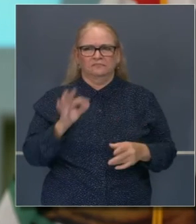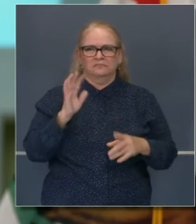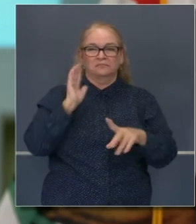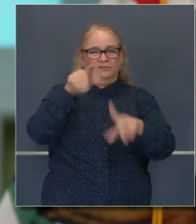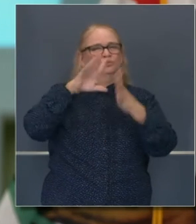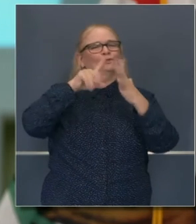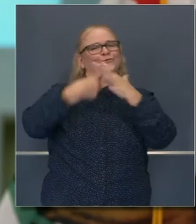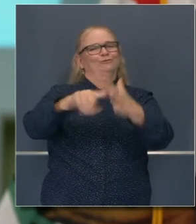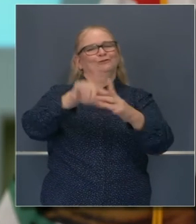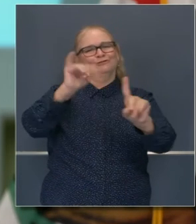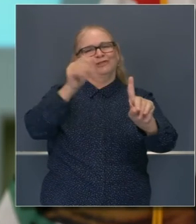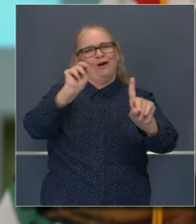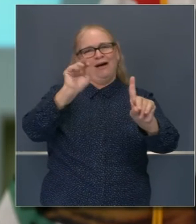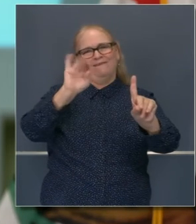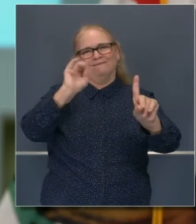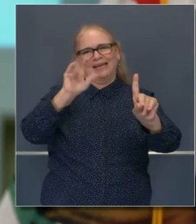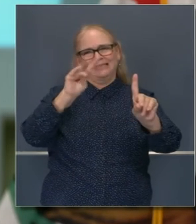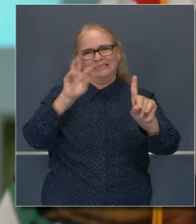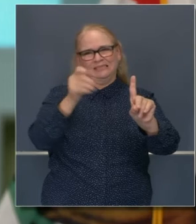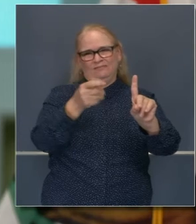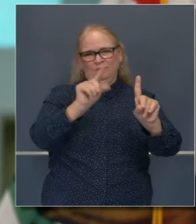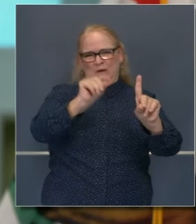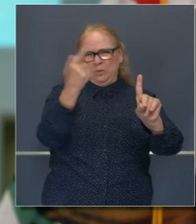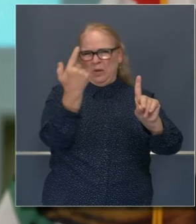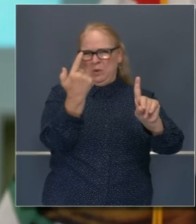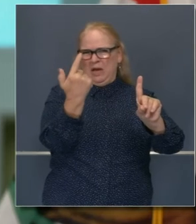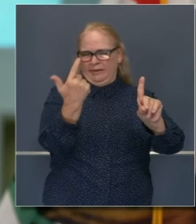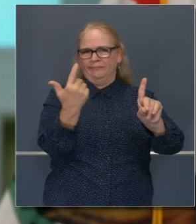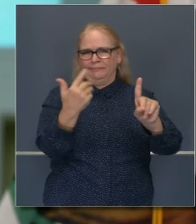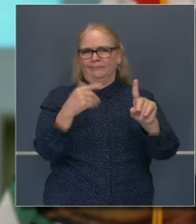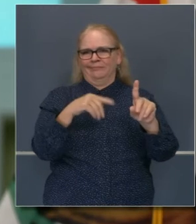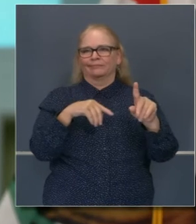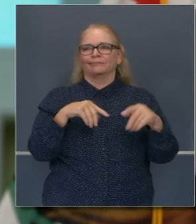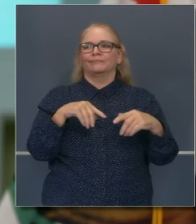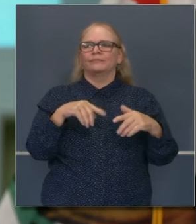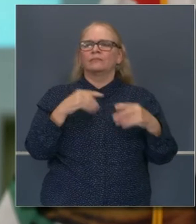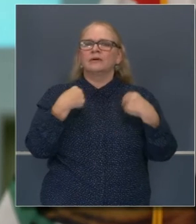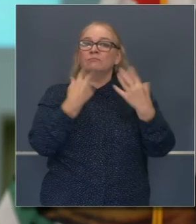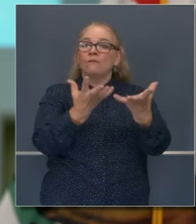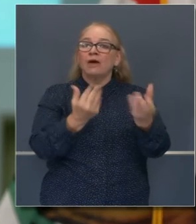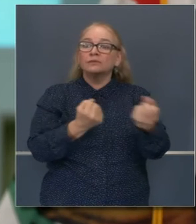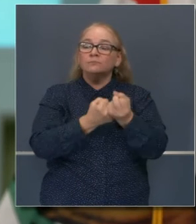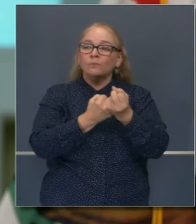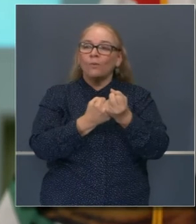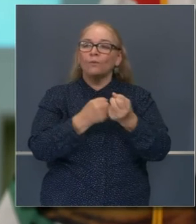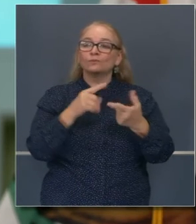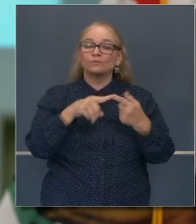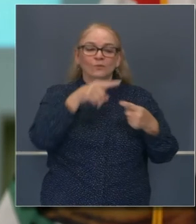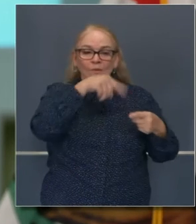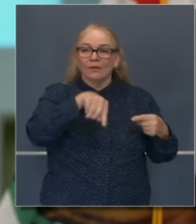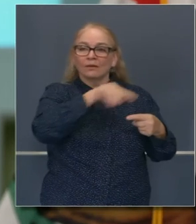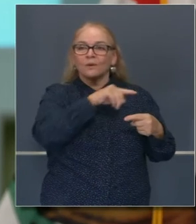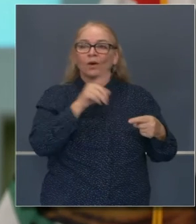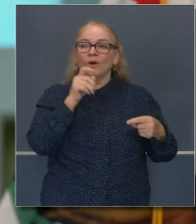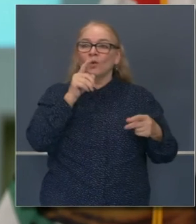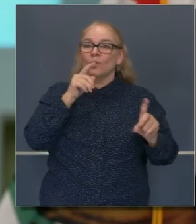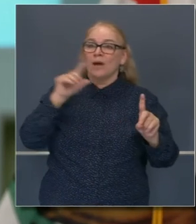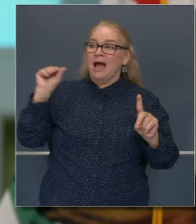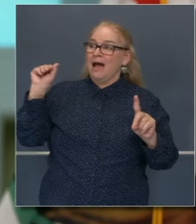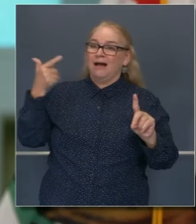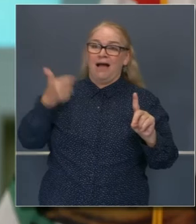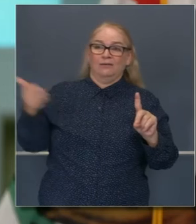a hacer comenzando en enero del año próximo es de proporcionar el apoyo de la oficina del procurador general,